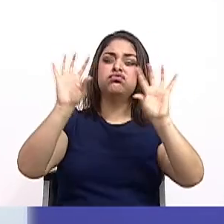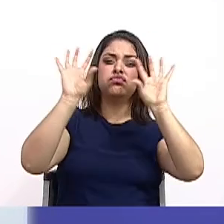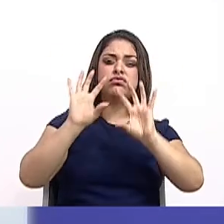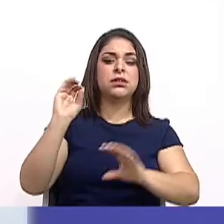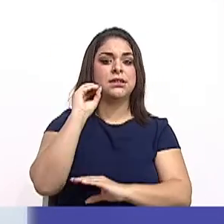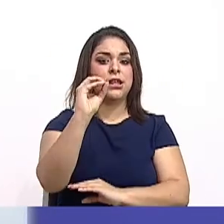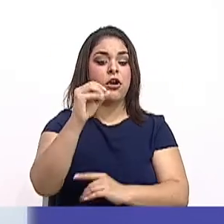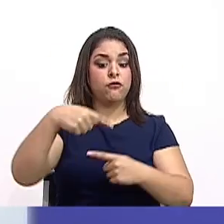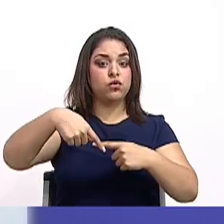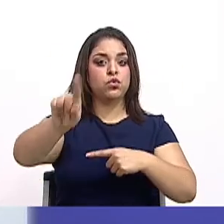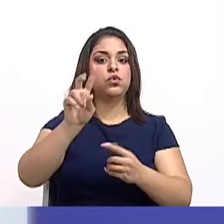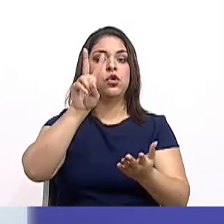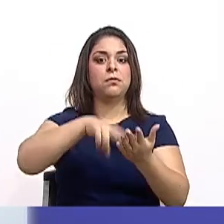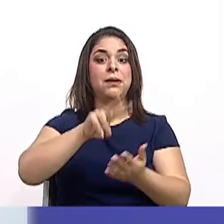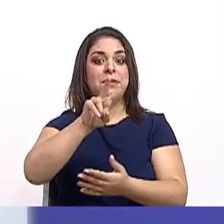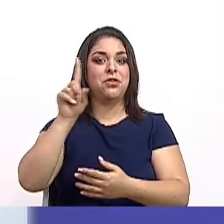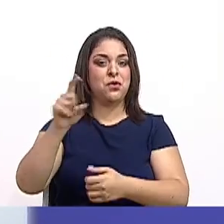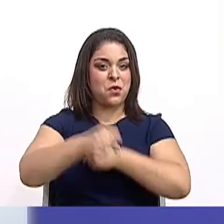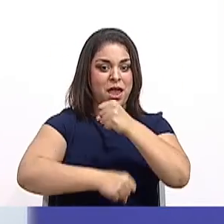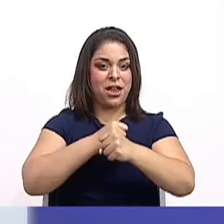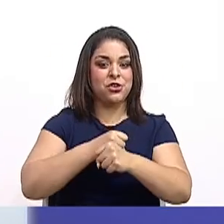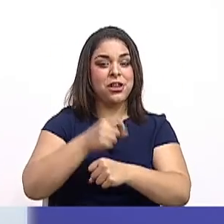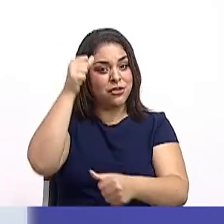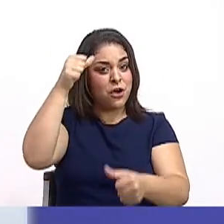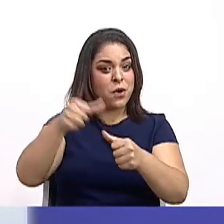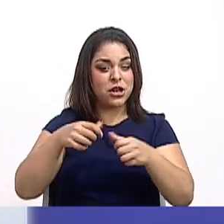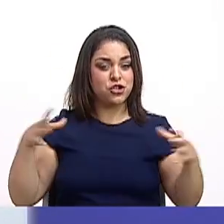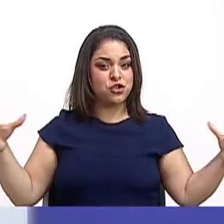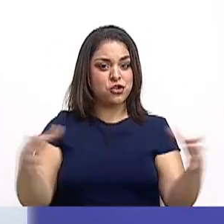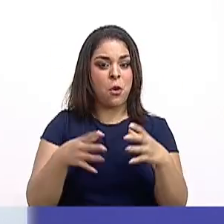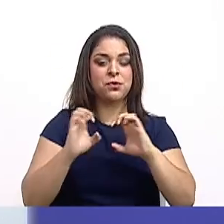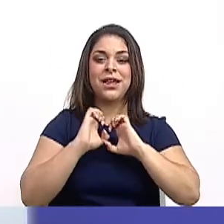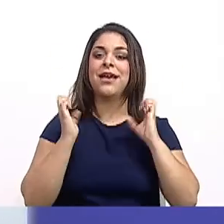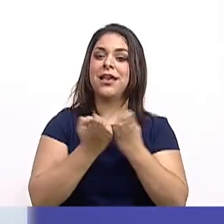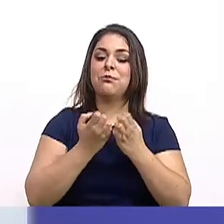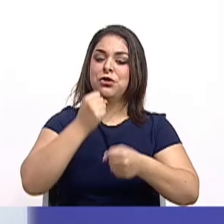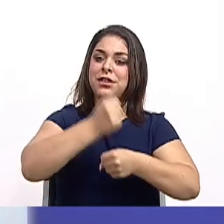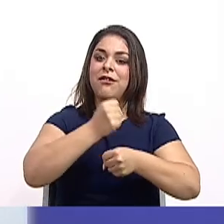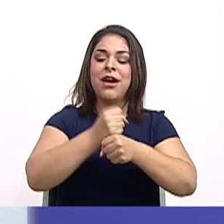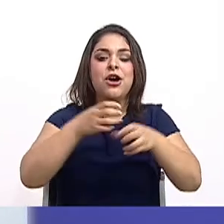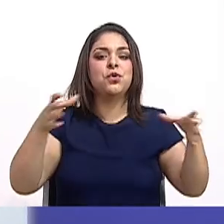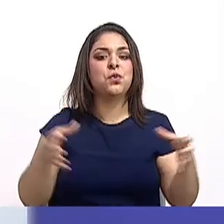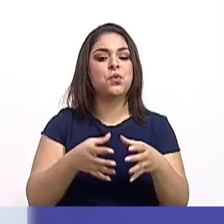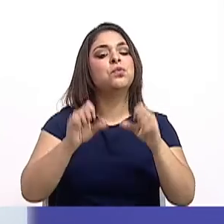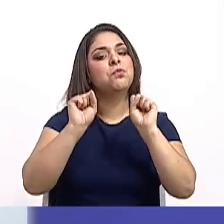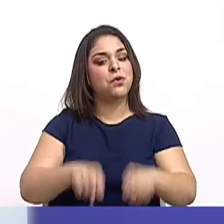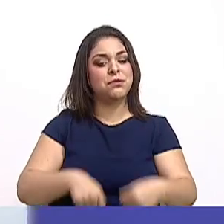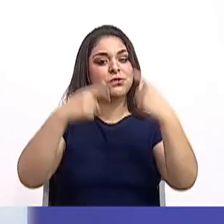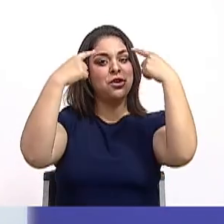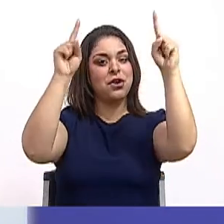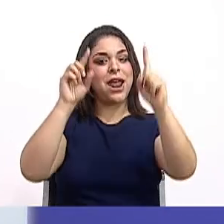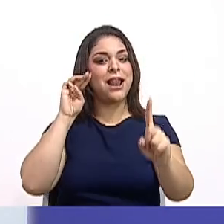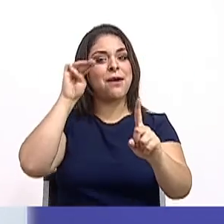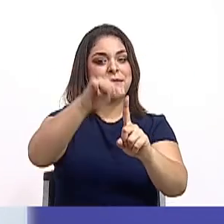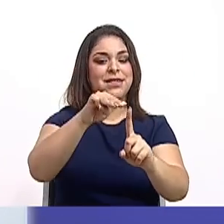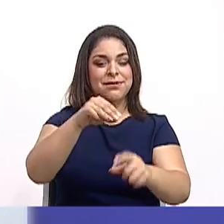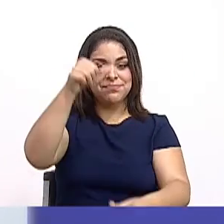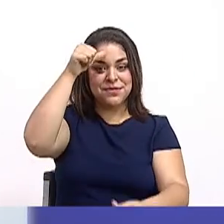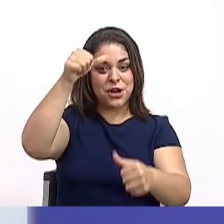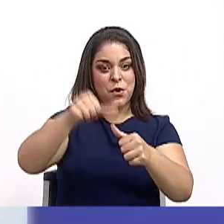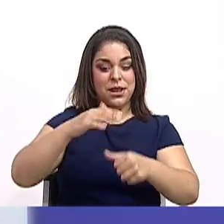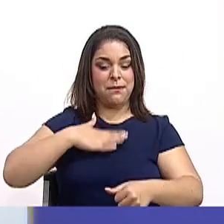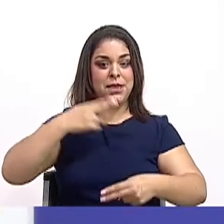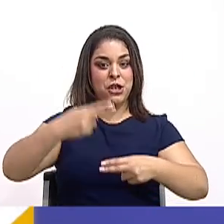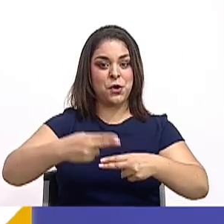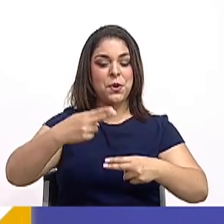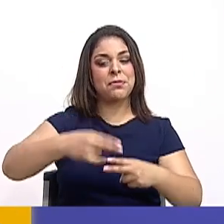2021. Recuerden que somos un equipo y trabajando juntos podemos llegar a la meta. Recuerden, mi